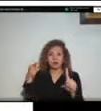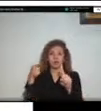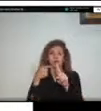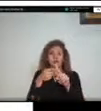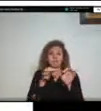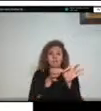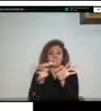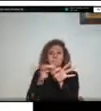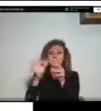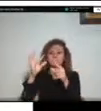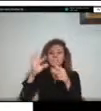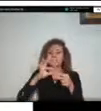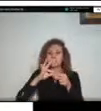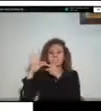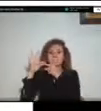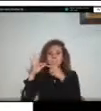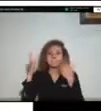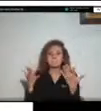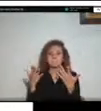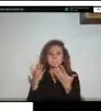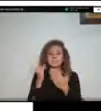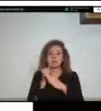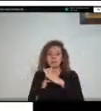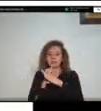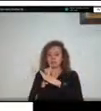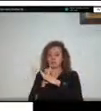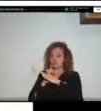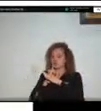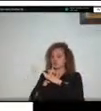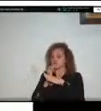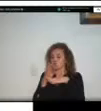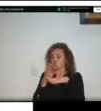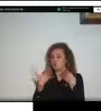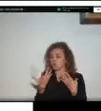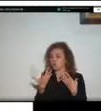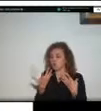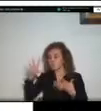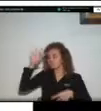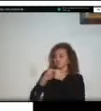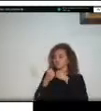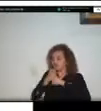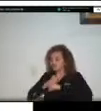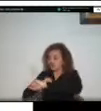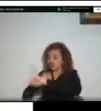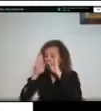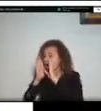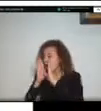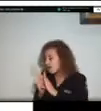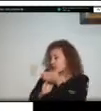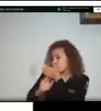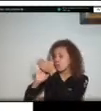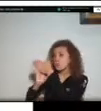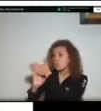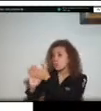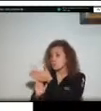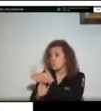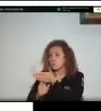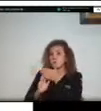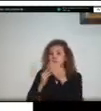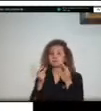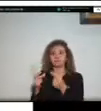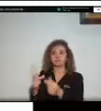institucional que nos permitiera atender con mucha mayor eficiencia antes a través de un manejo previo y durante